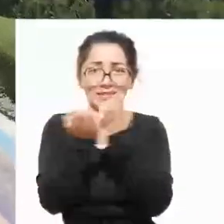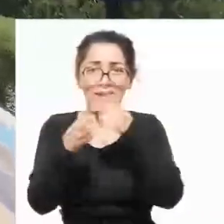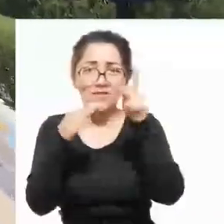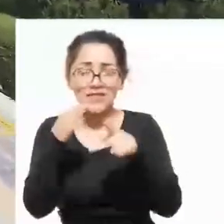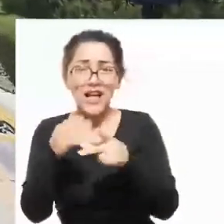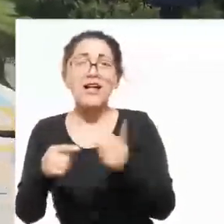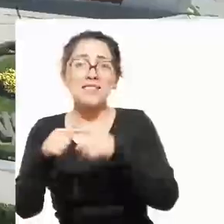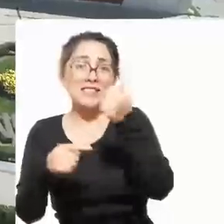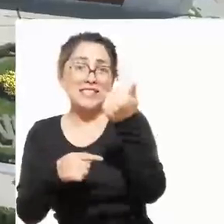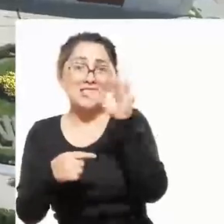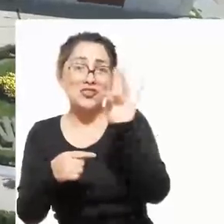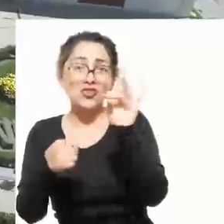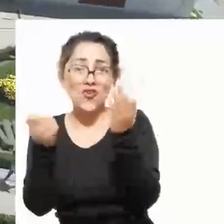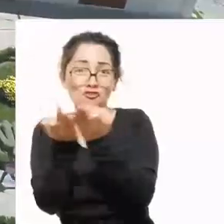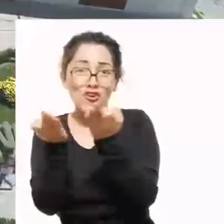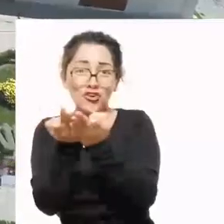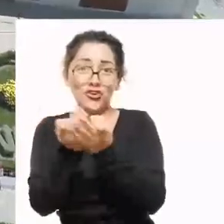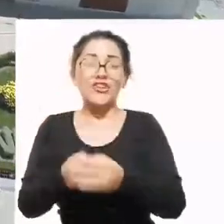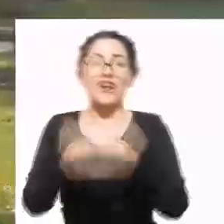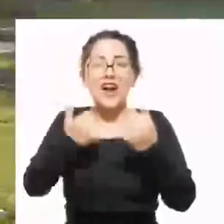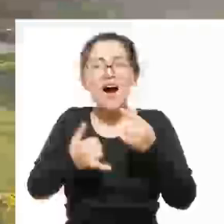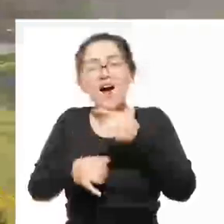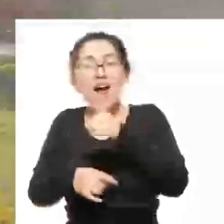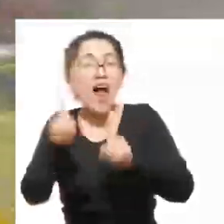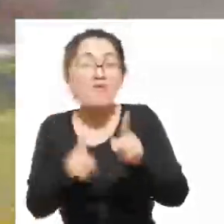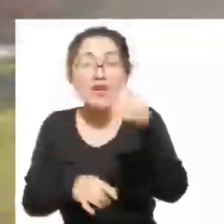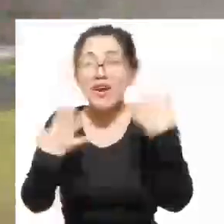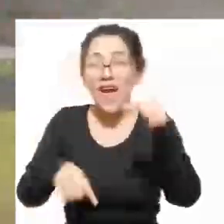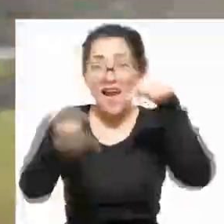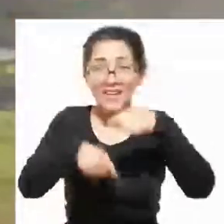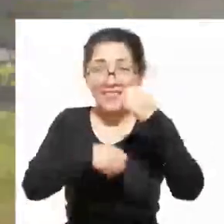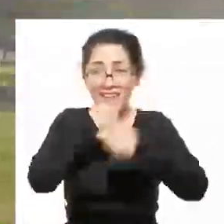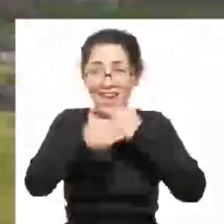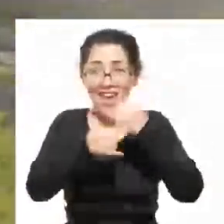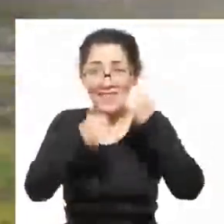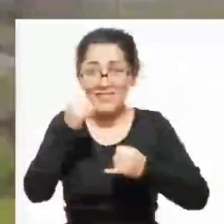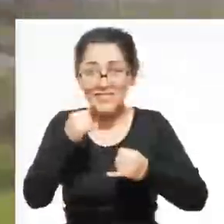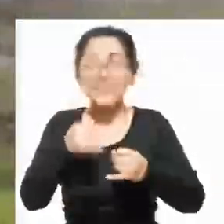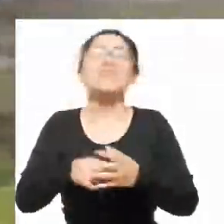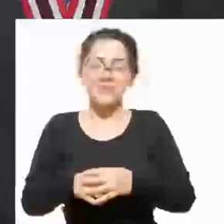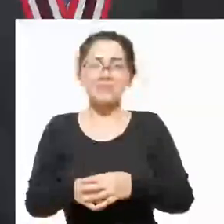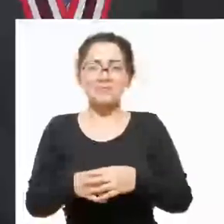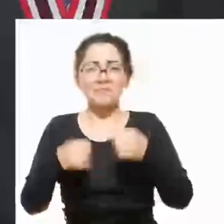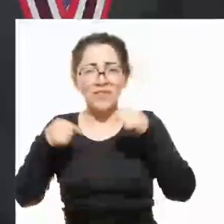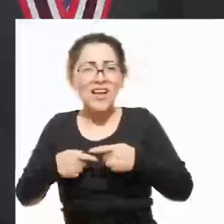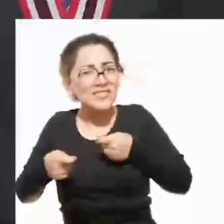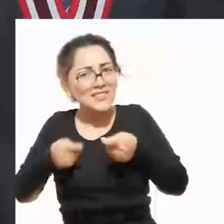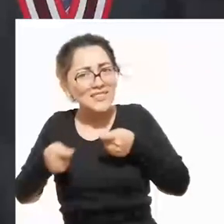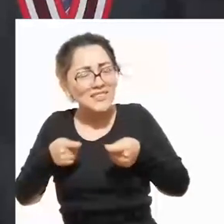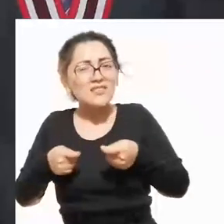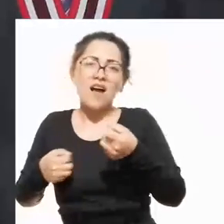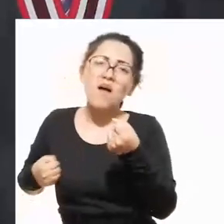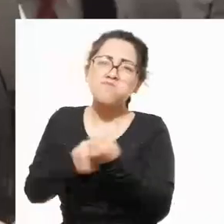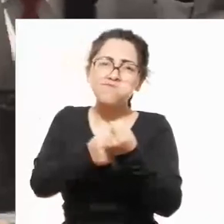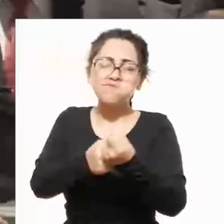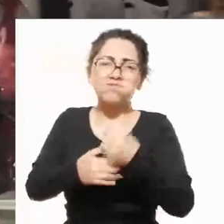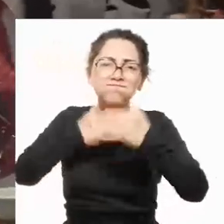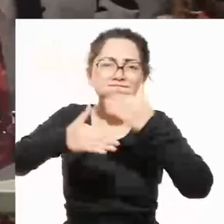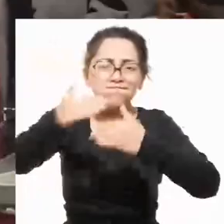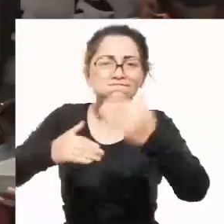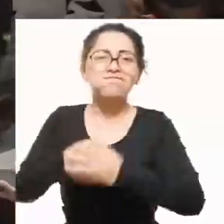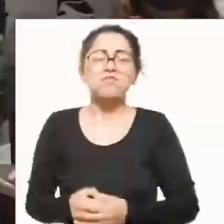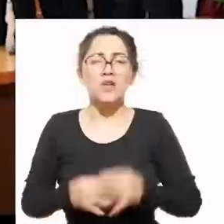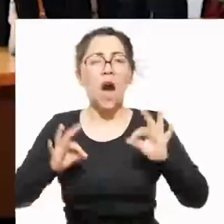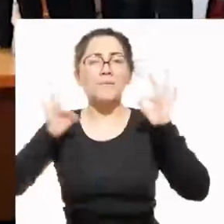escuelas profesionales y 18 facultades. Para los agustinos que egresan este año, esta gestión apuesta por la mejora